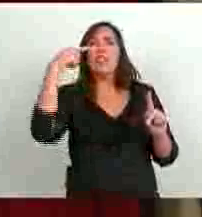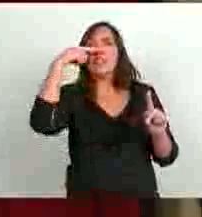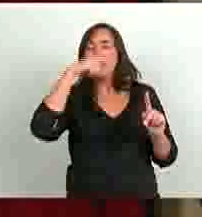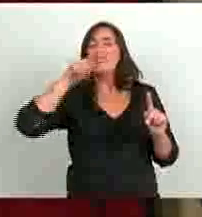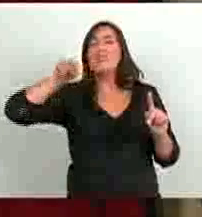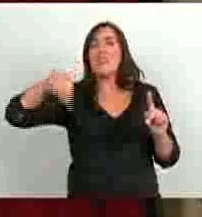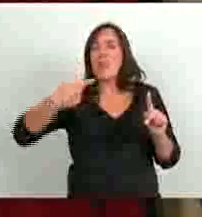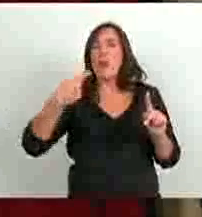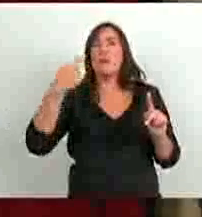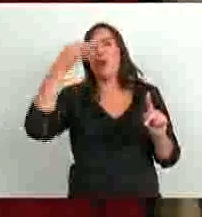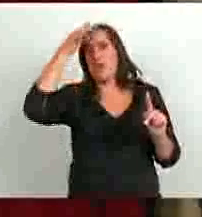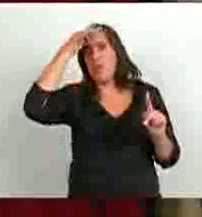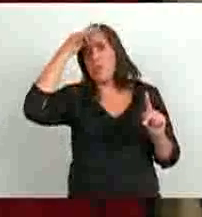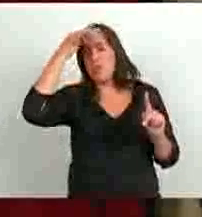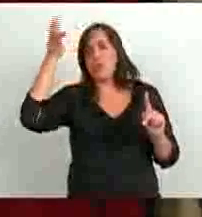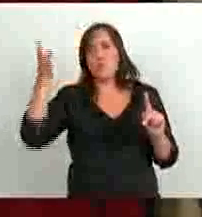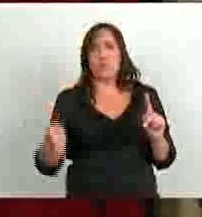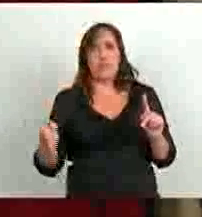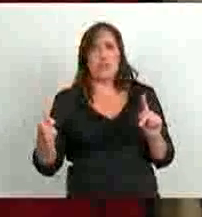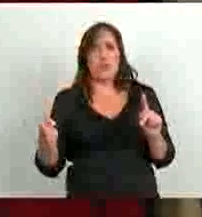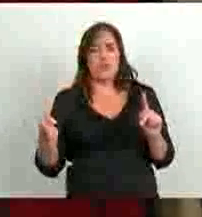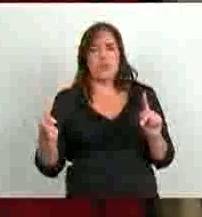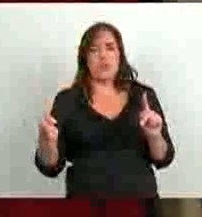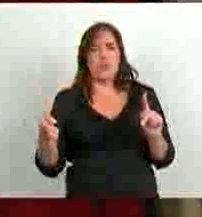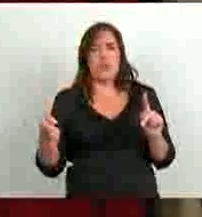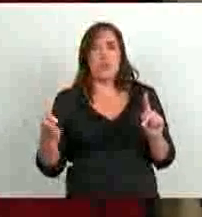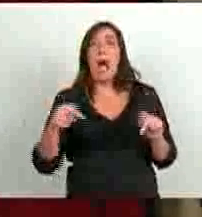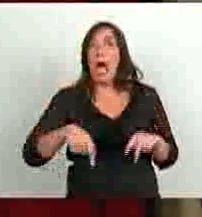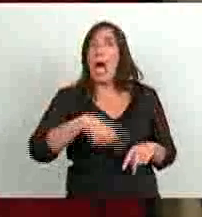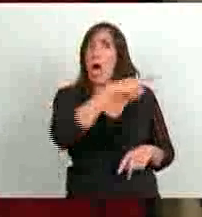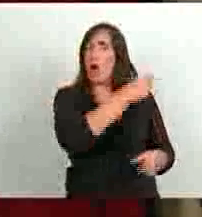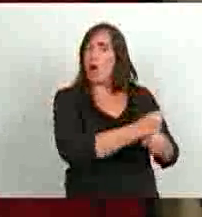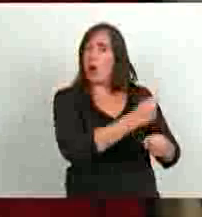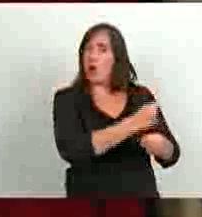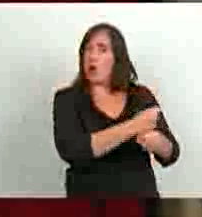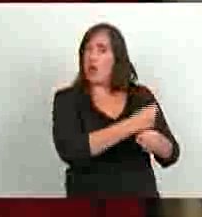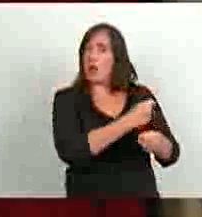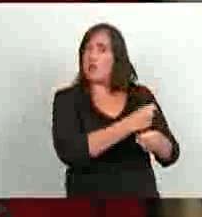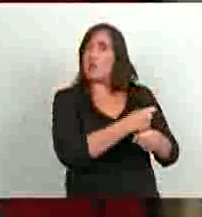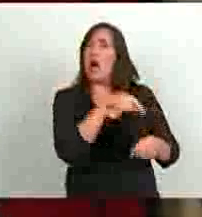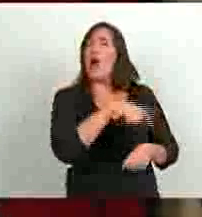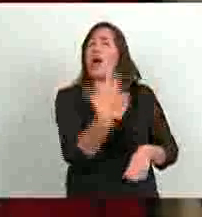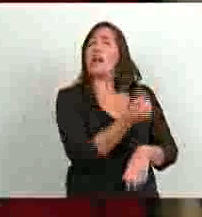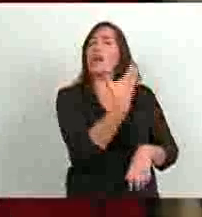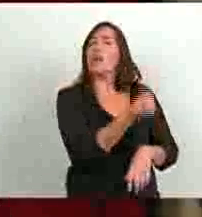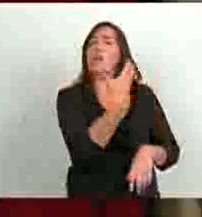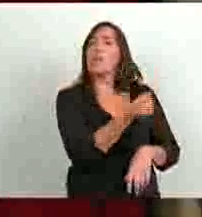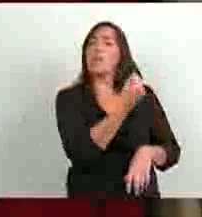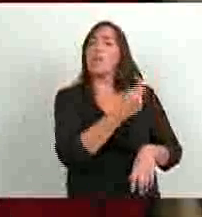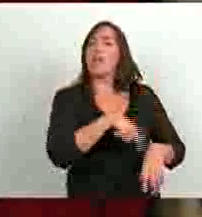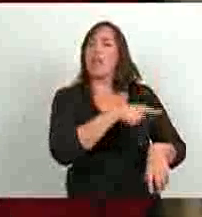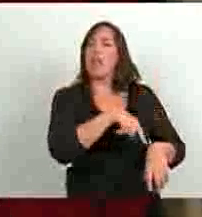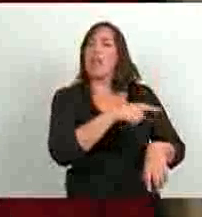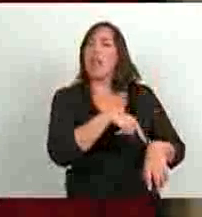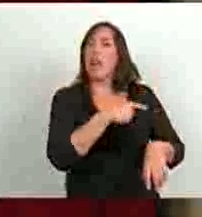,12%. Ahora están trabajando porque están recuperando, pero claro,